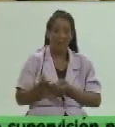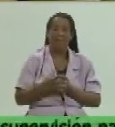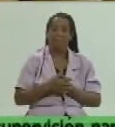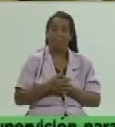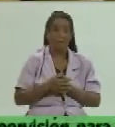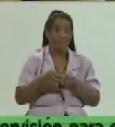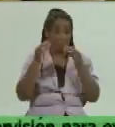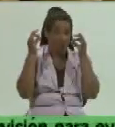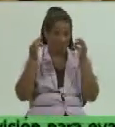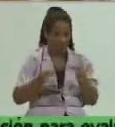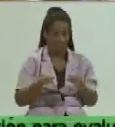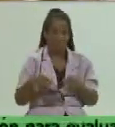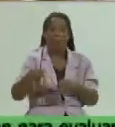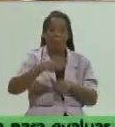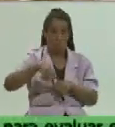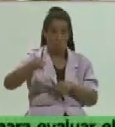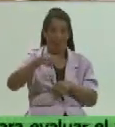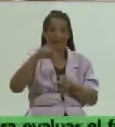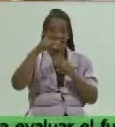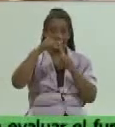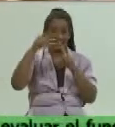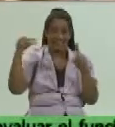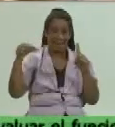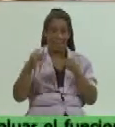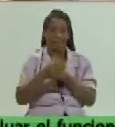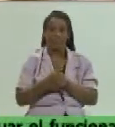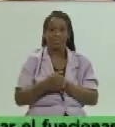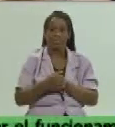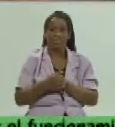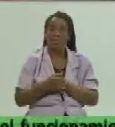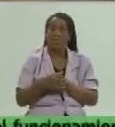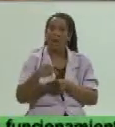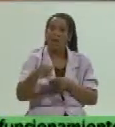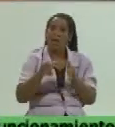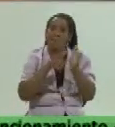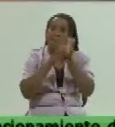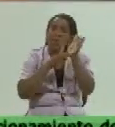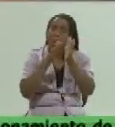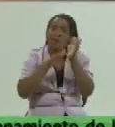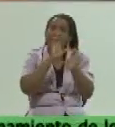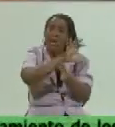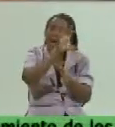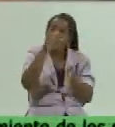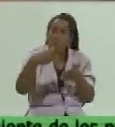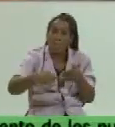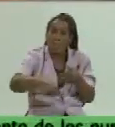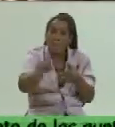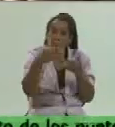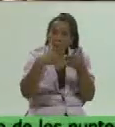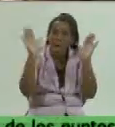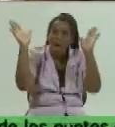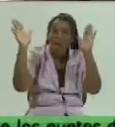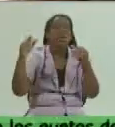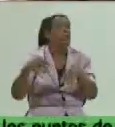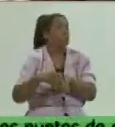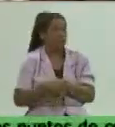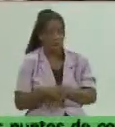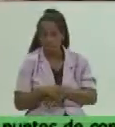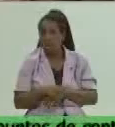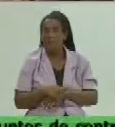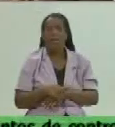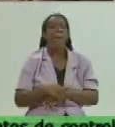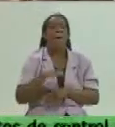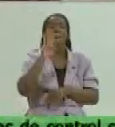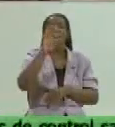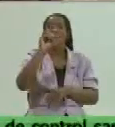por ahí anda el tema o sea que el mercado del ferrocarril pronto abrirá sus puertas pronto habrá sus puertas también Bonachea se reorganizará